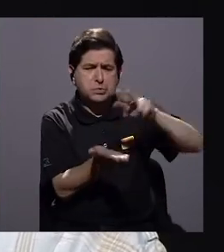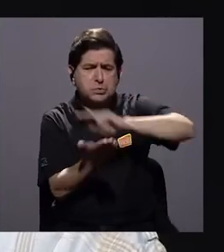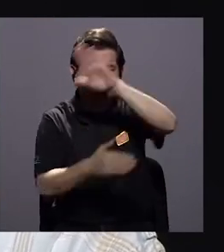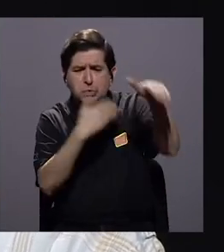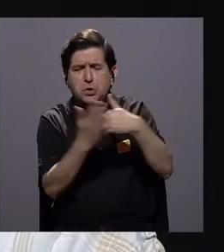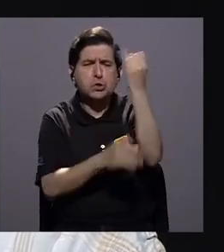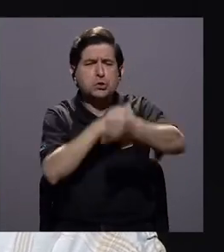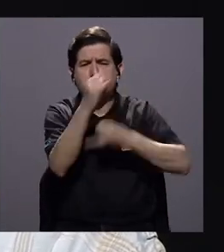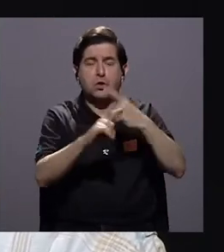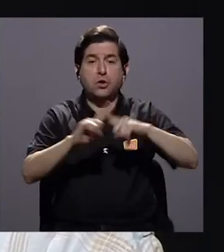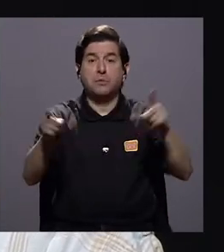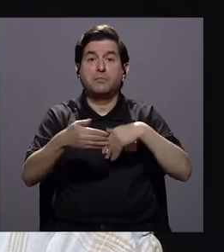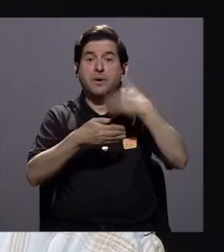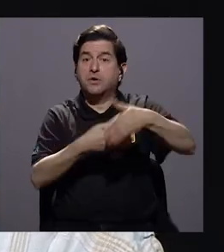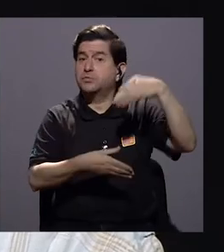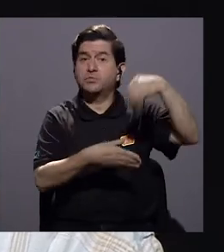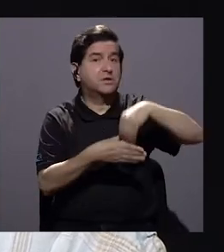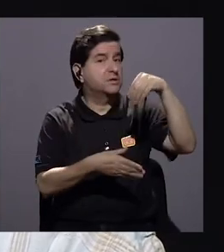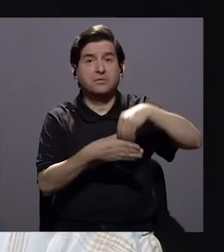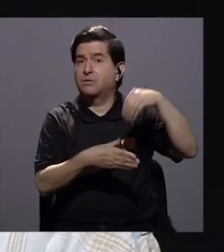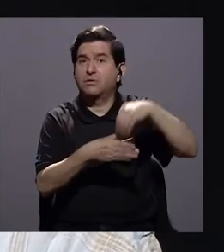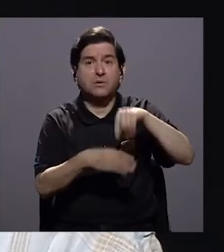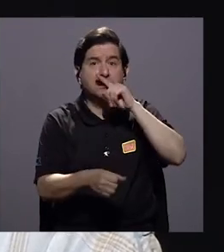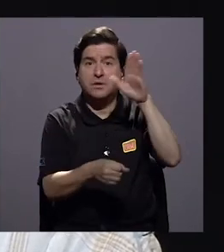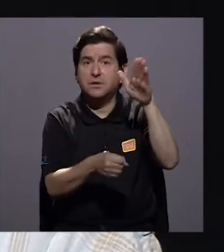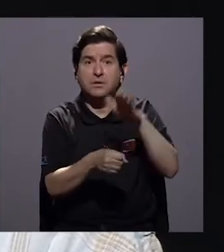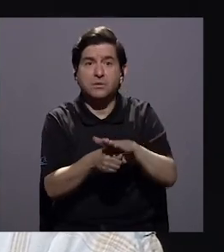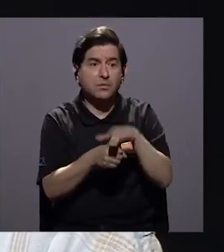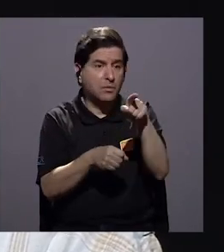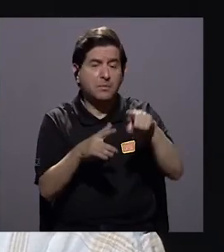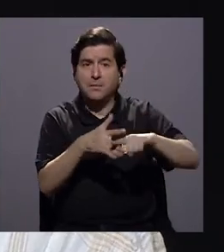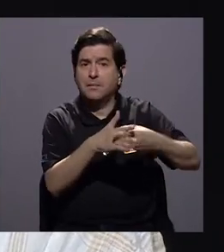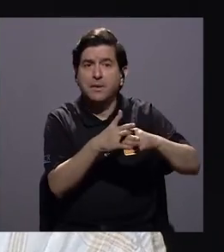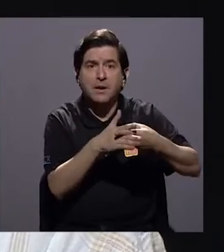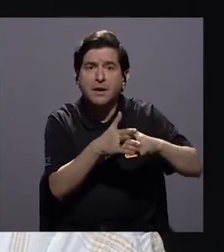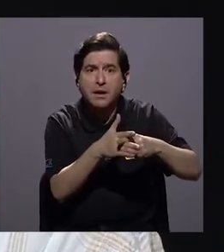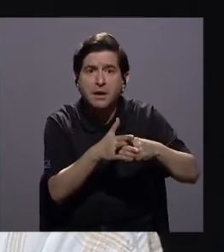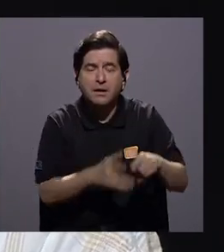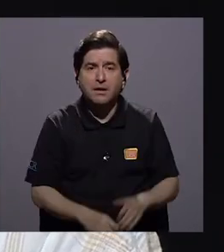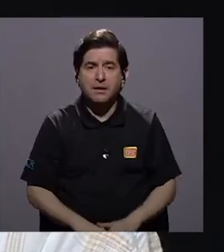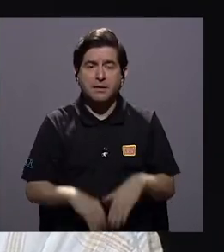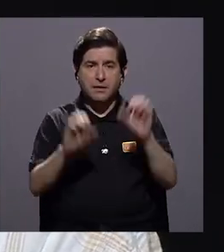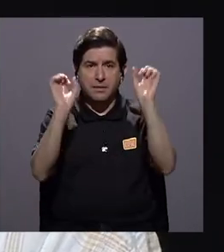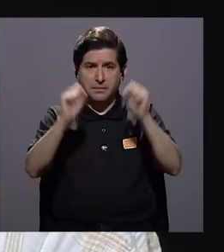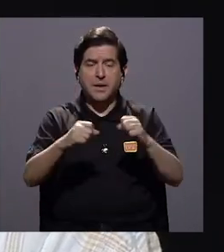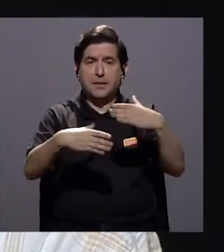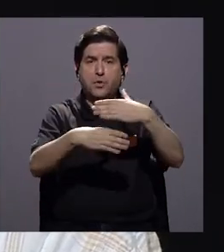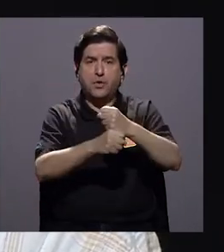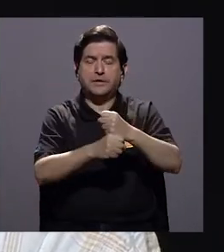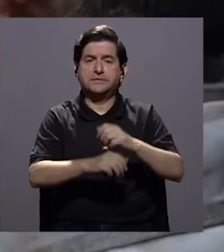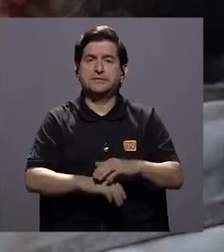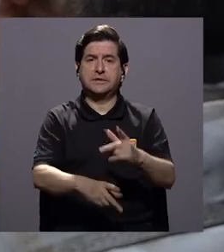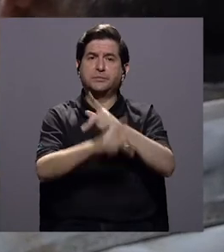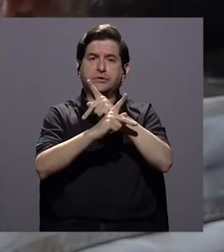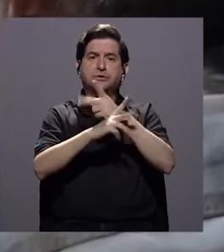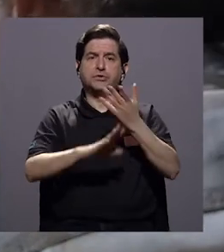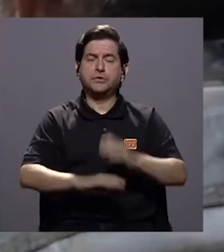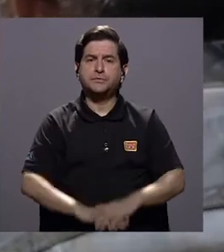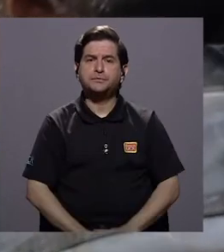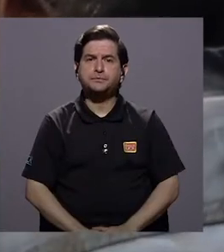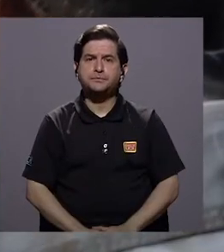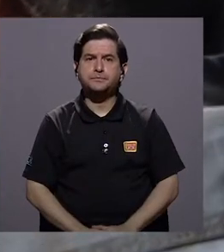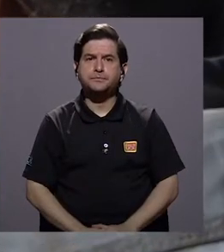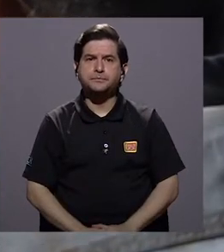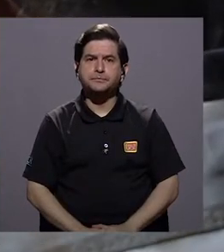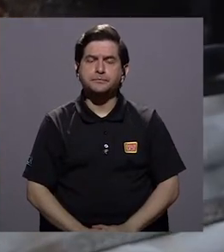todo lo internacional, pero después no da los contenidos para cumplir los mecanismos de hacer. Entonces,